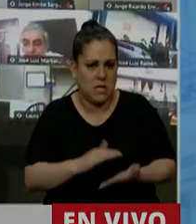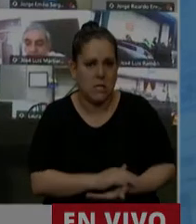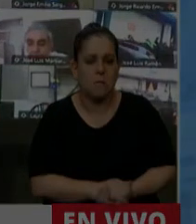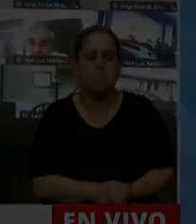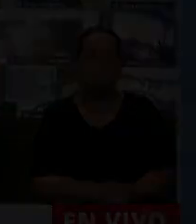diputado Medina de Luz.